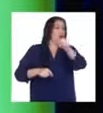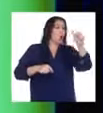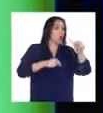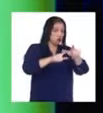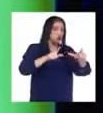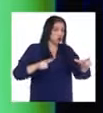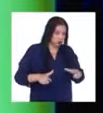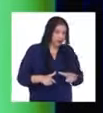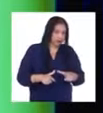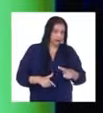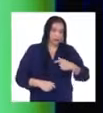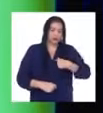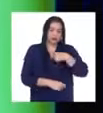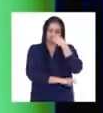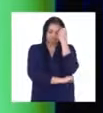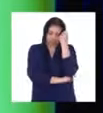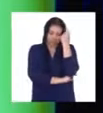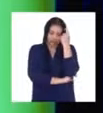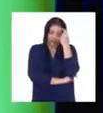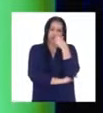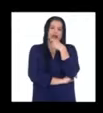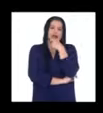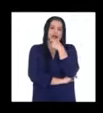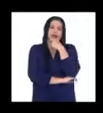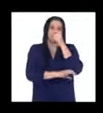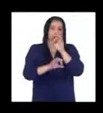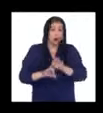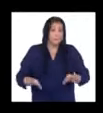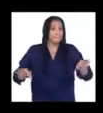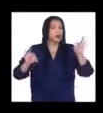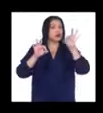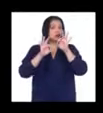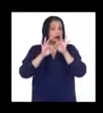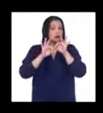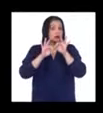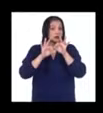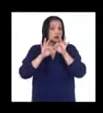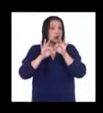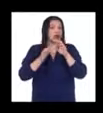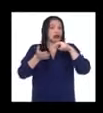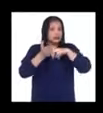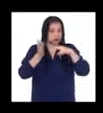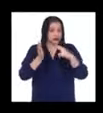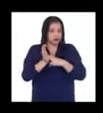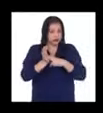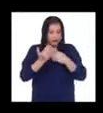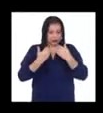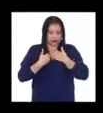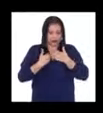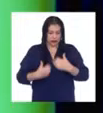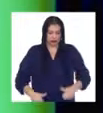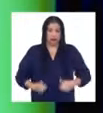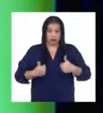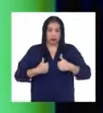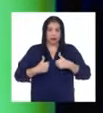entendí la importancia o lo importante que es ponerse metas.